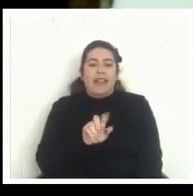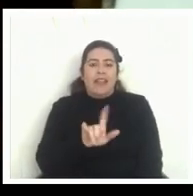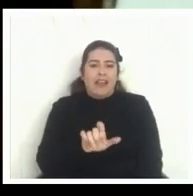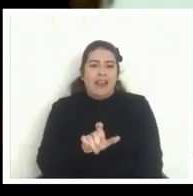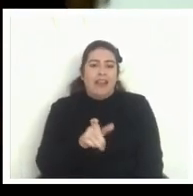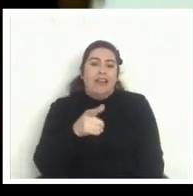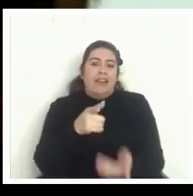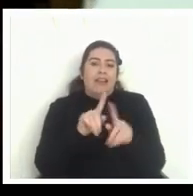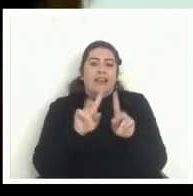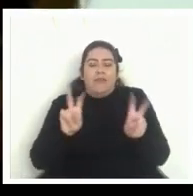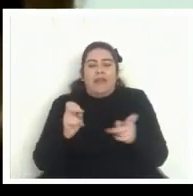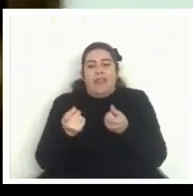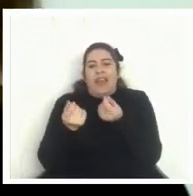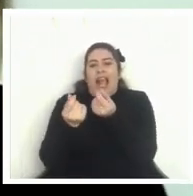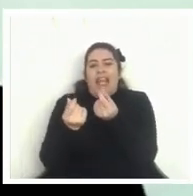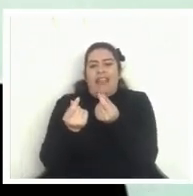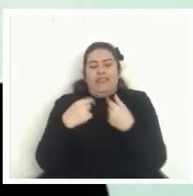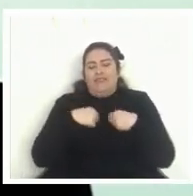yo no